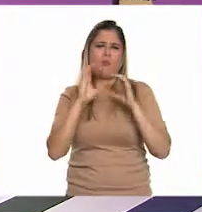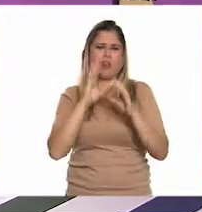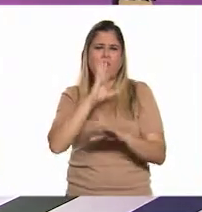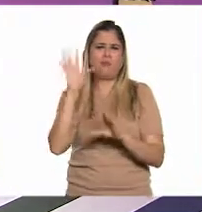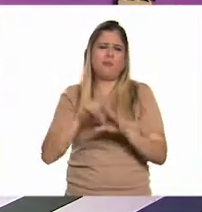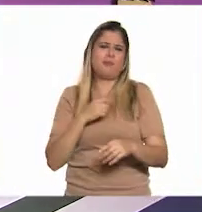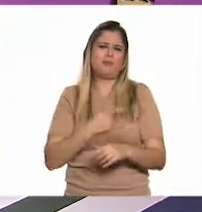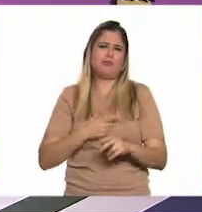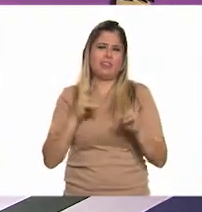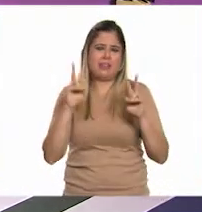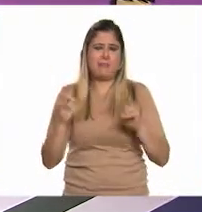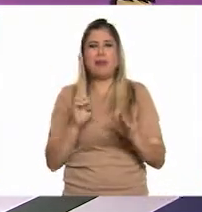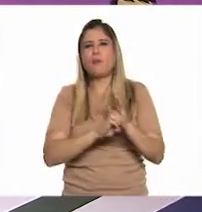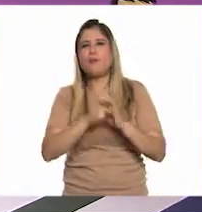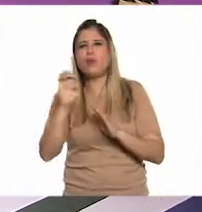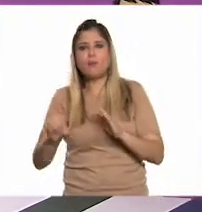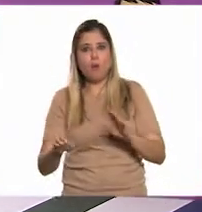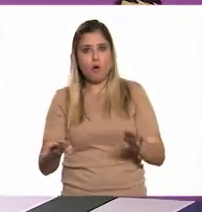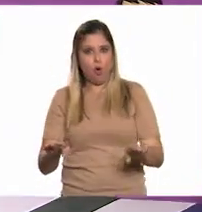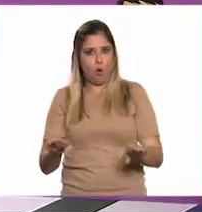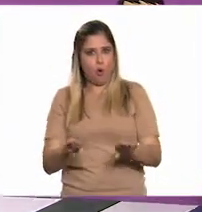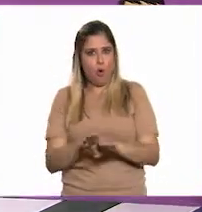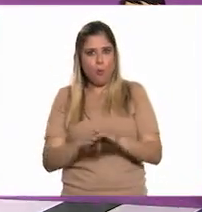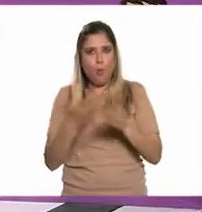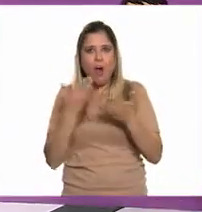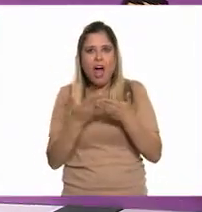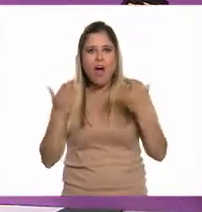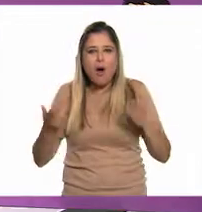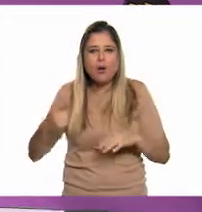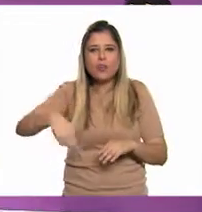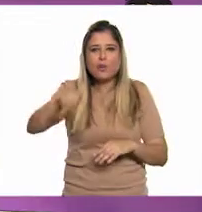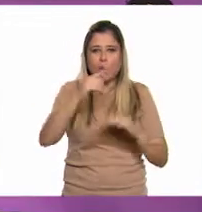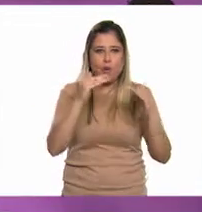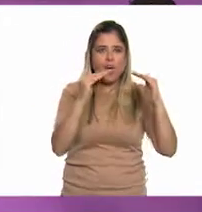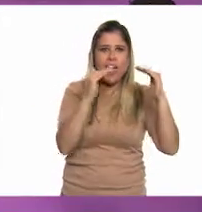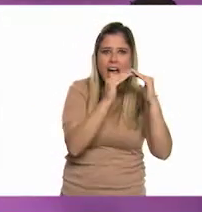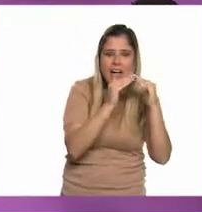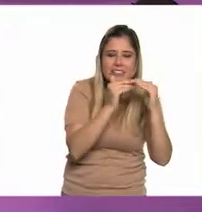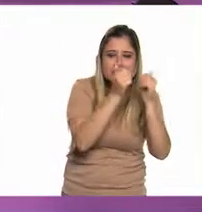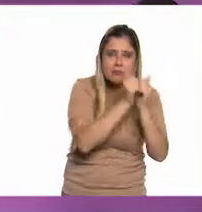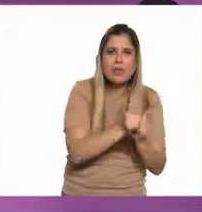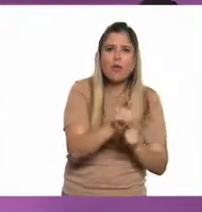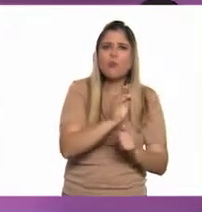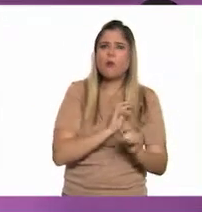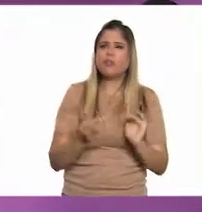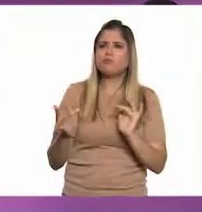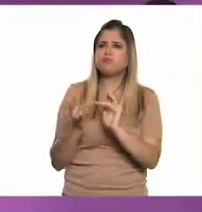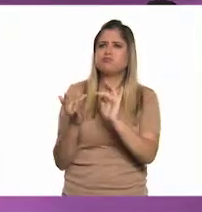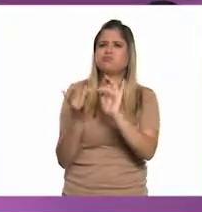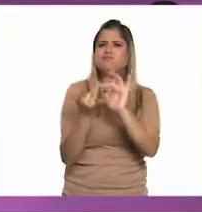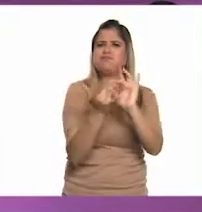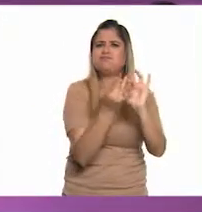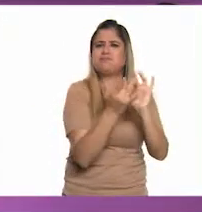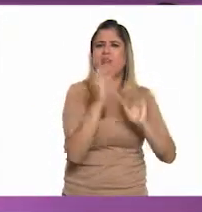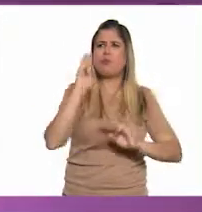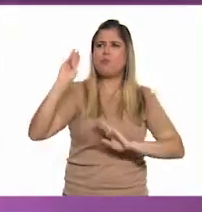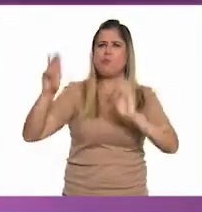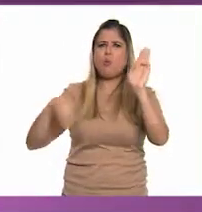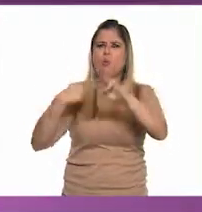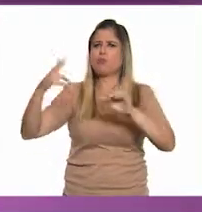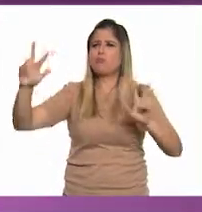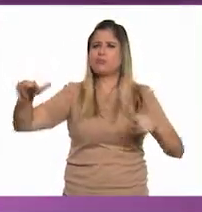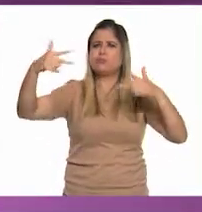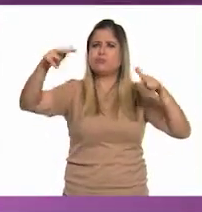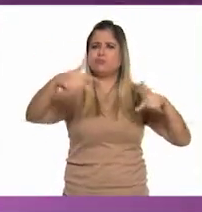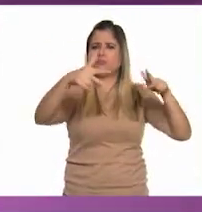Por ejemplo, ¿cómo es posible que ahora que estamos en casa, la gente se pueda conectar en diferentes partes del mundo a la misma hora